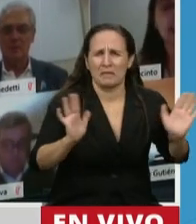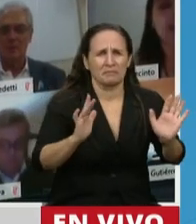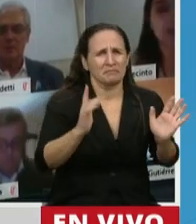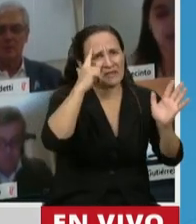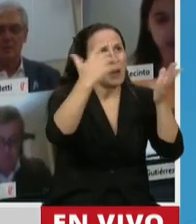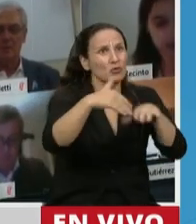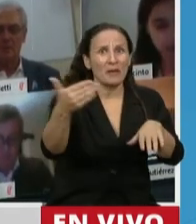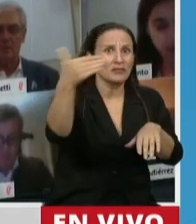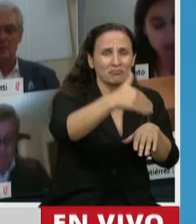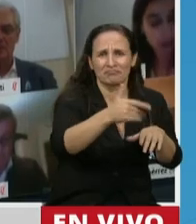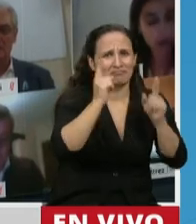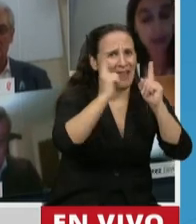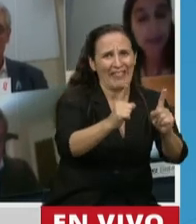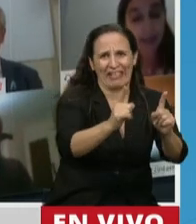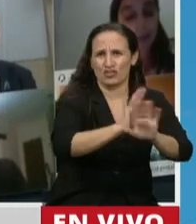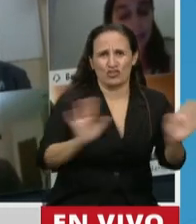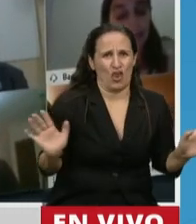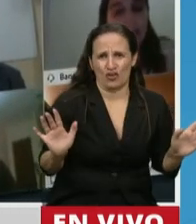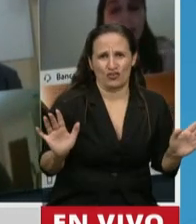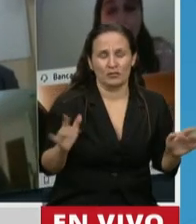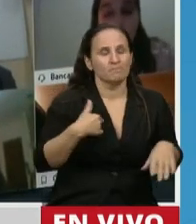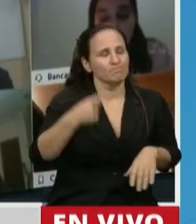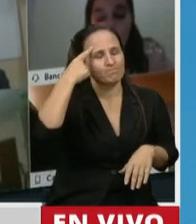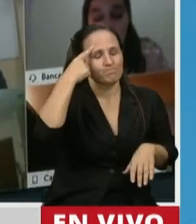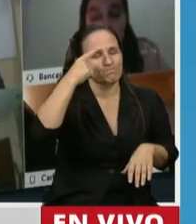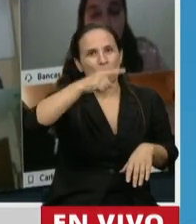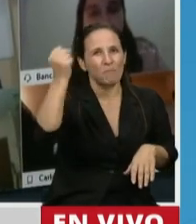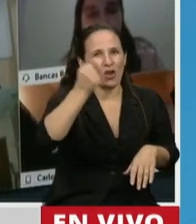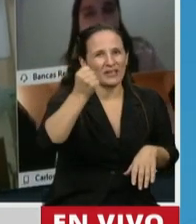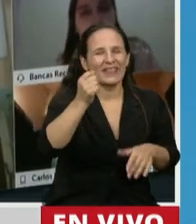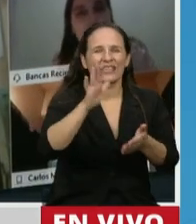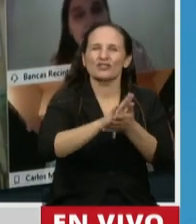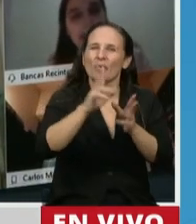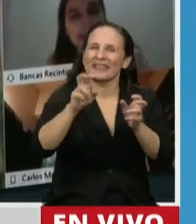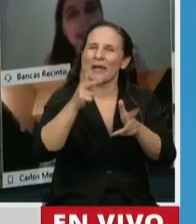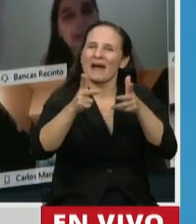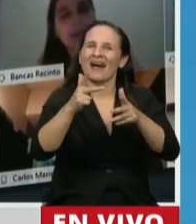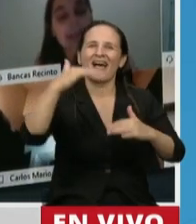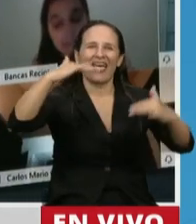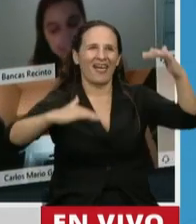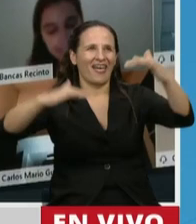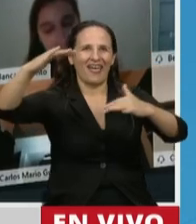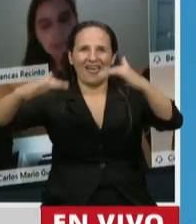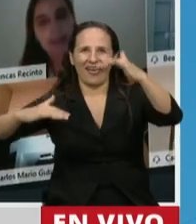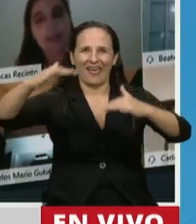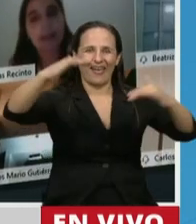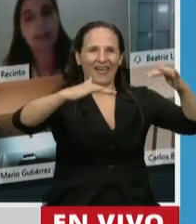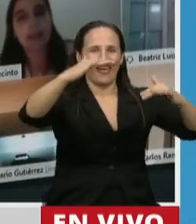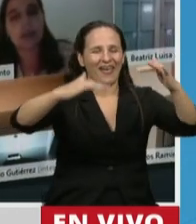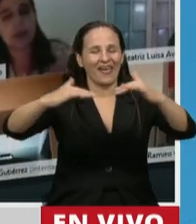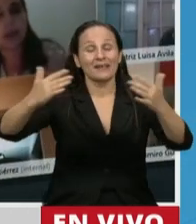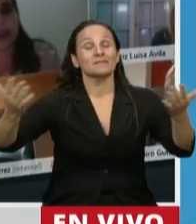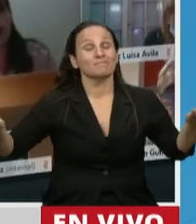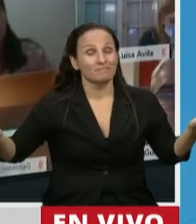Entonces, la verdad que creo que es importante recalcar este tema de la inequidad, sobre todo acercando